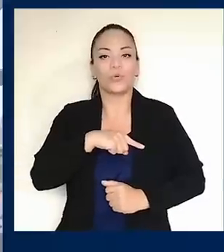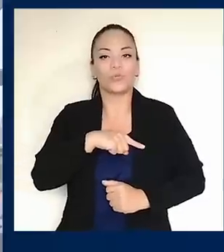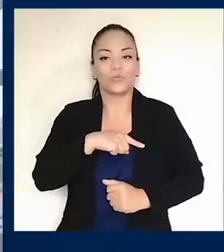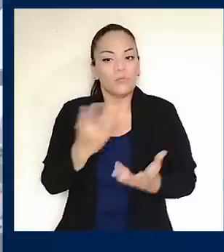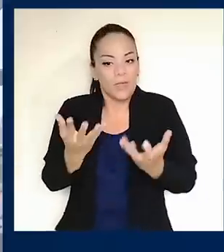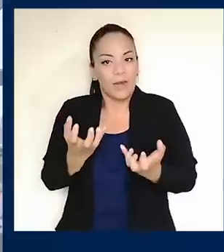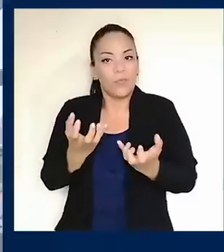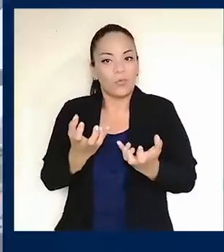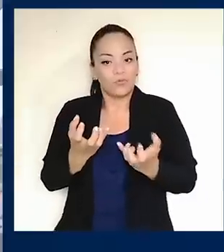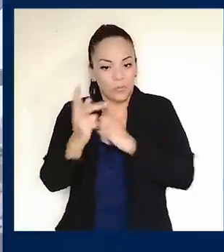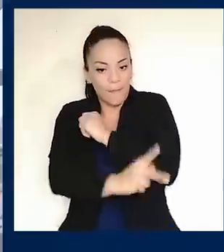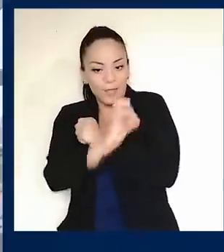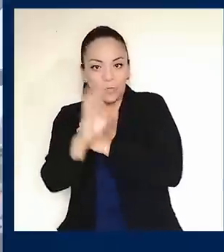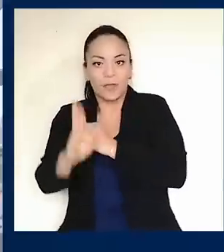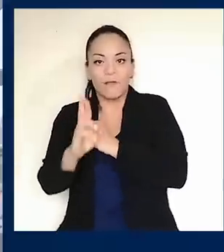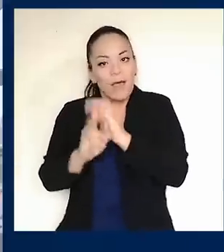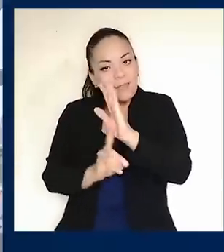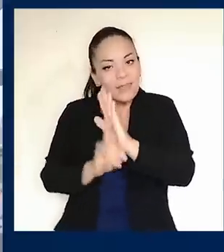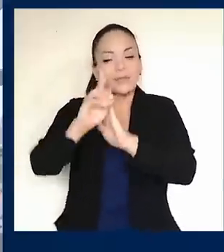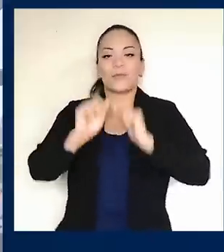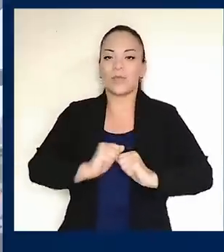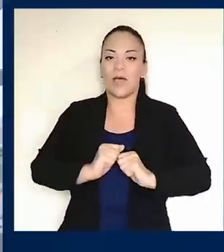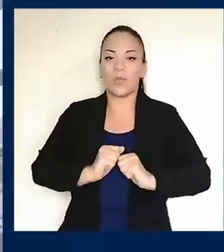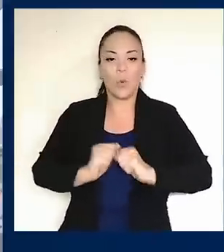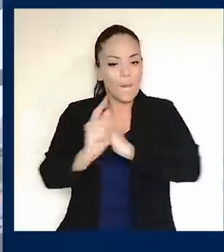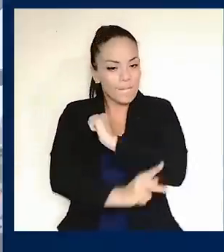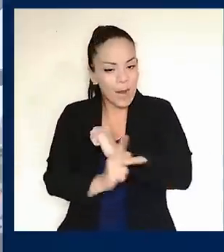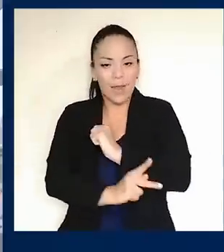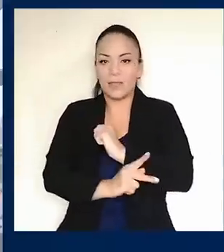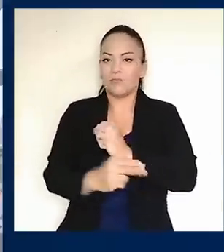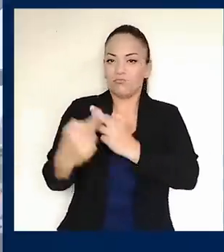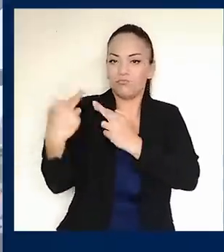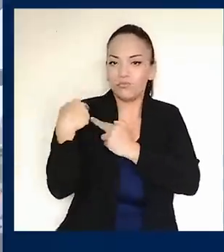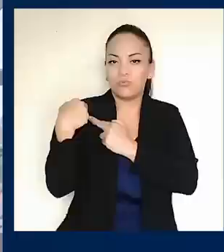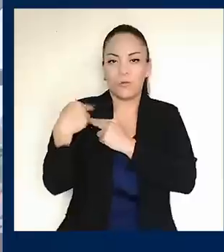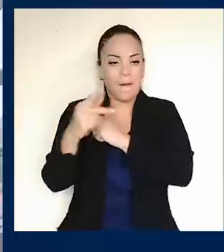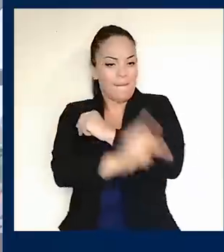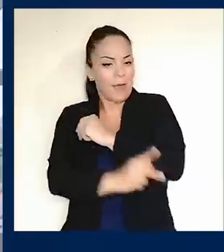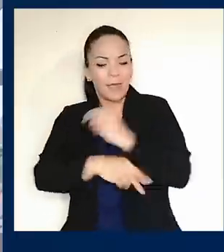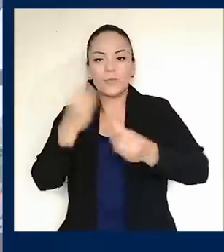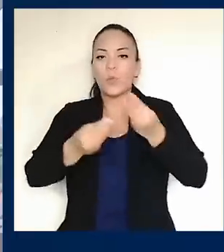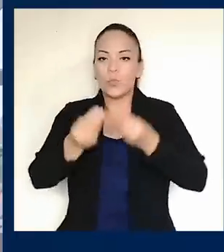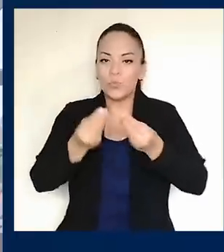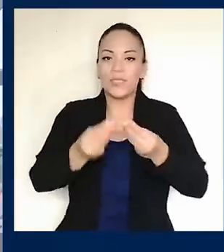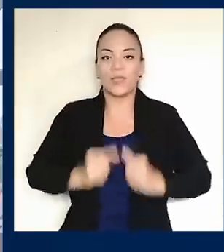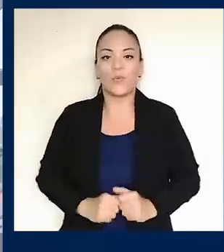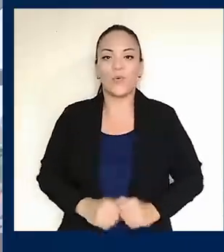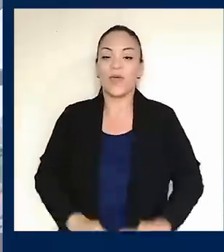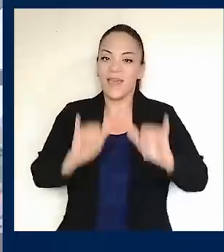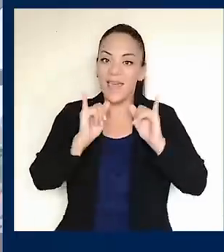un país desarrollado, responsable y productivo. Y eso, compatriotas,